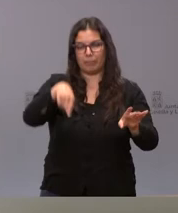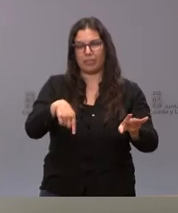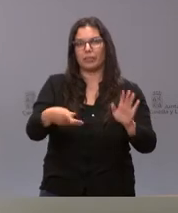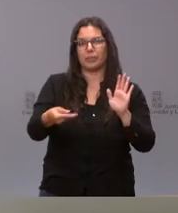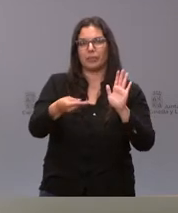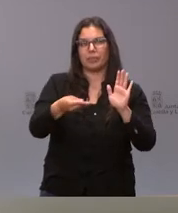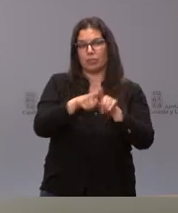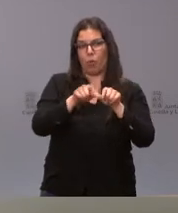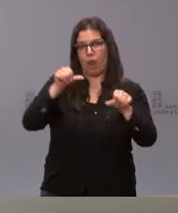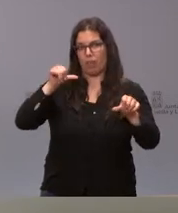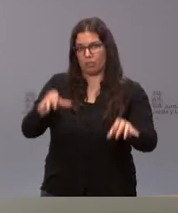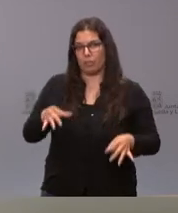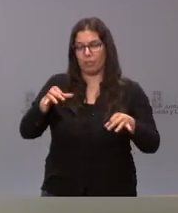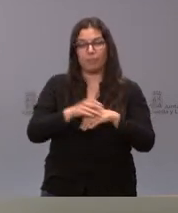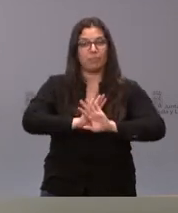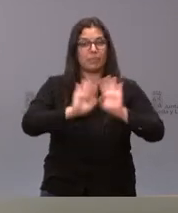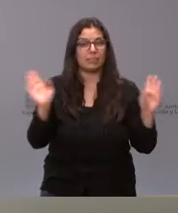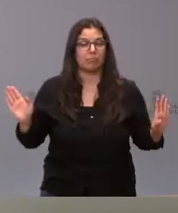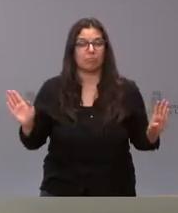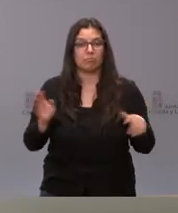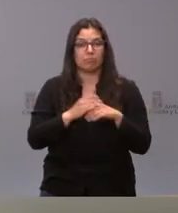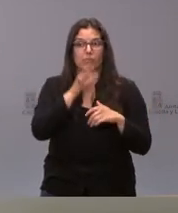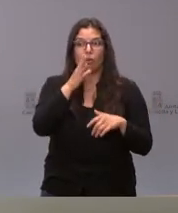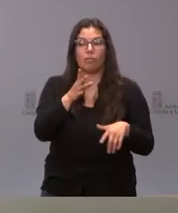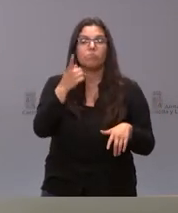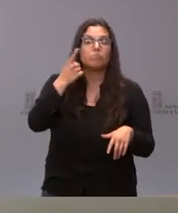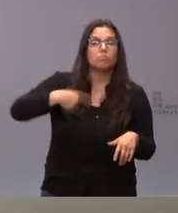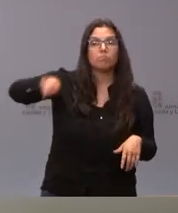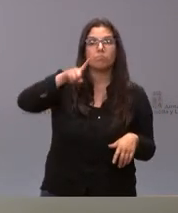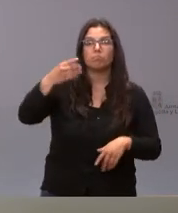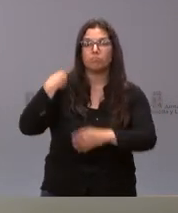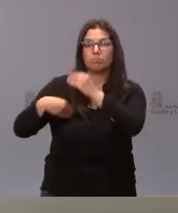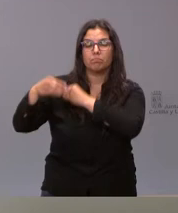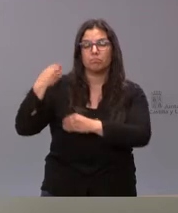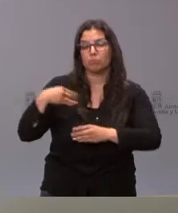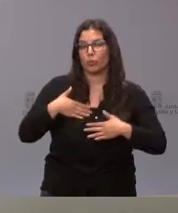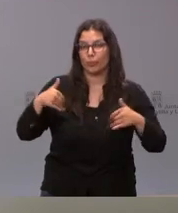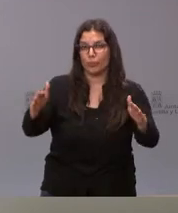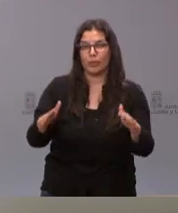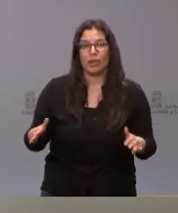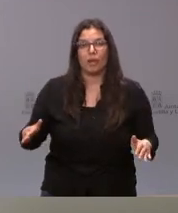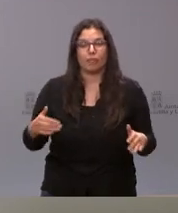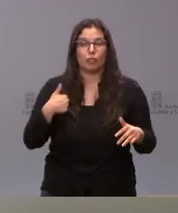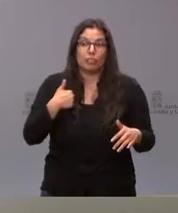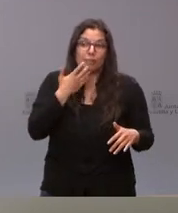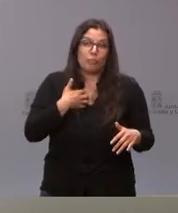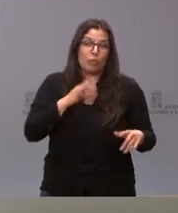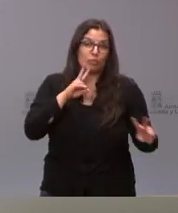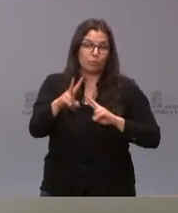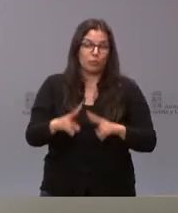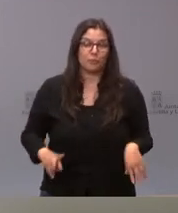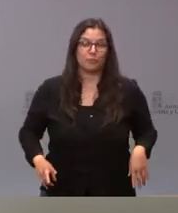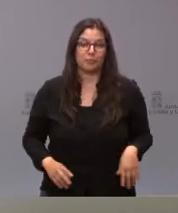como en ocasiones anteriores y sin más pues quedo a la espera de cualquier cuestión que estiven oportuno formular y que yo estoy en condiciones de poderles